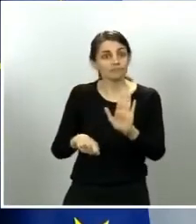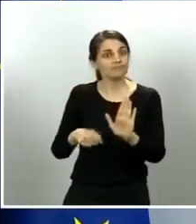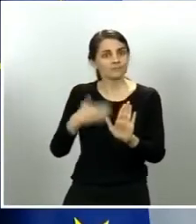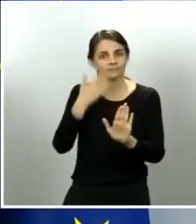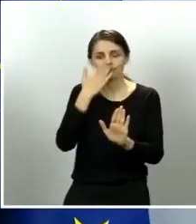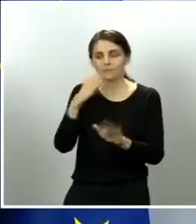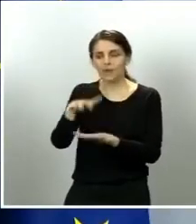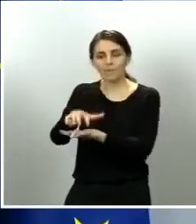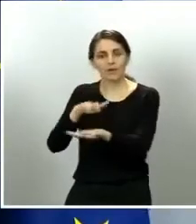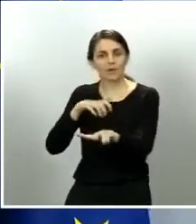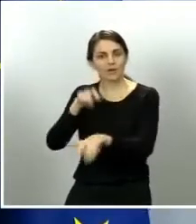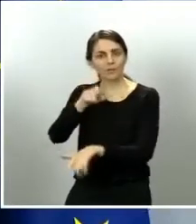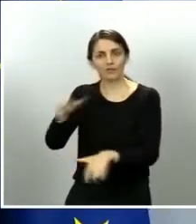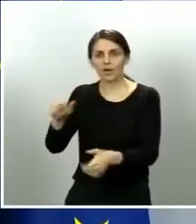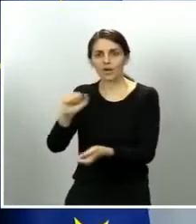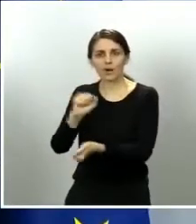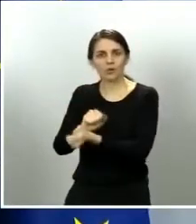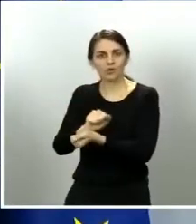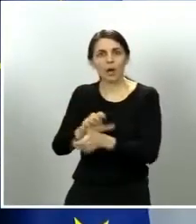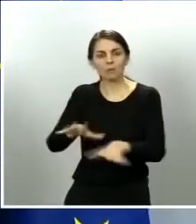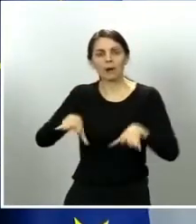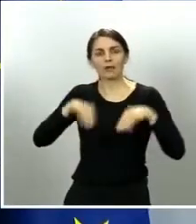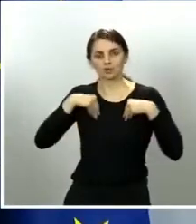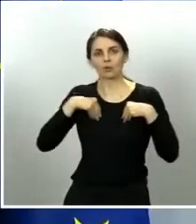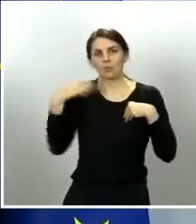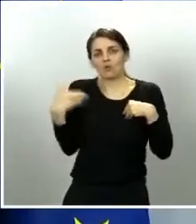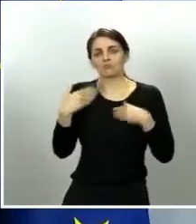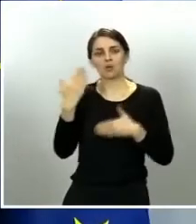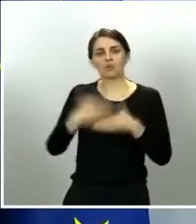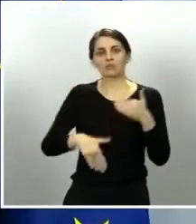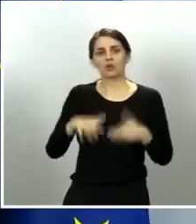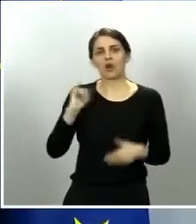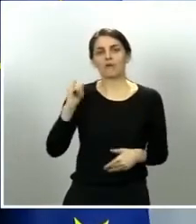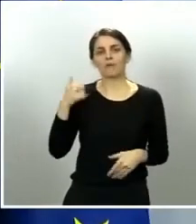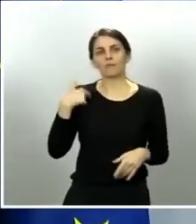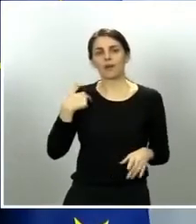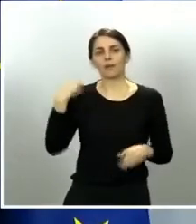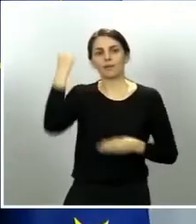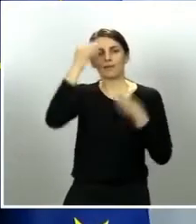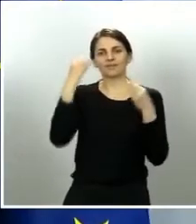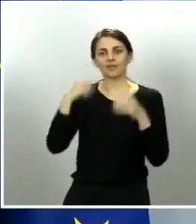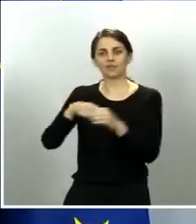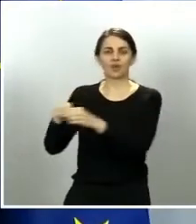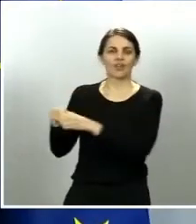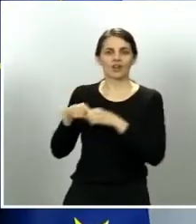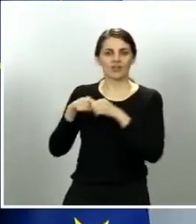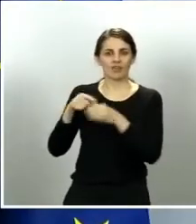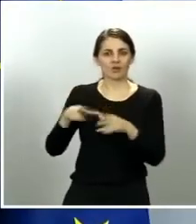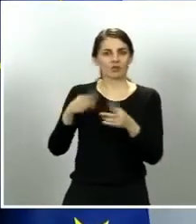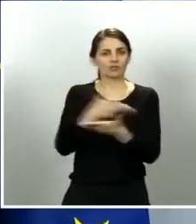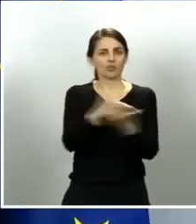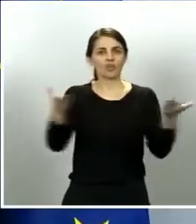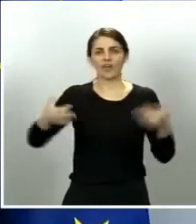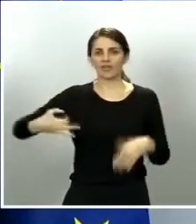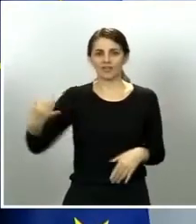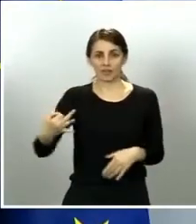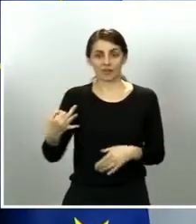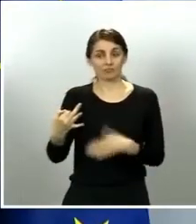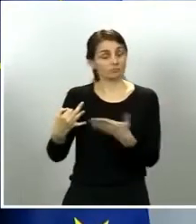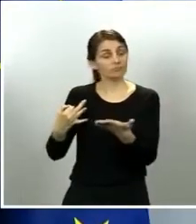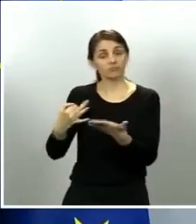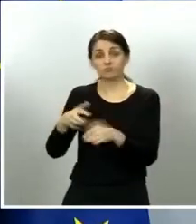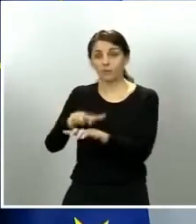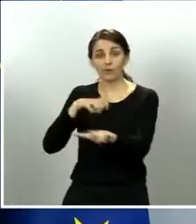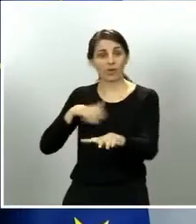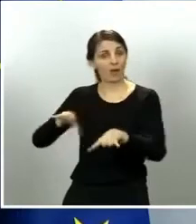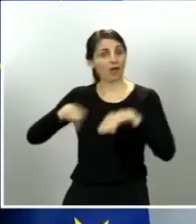esa limitación con toda la solidaridad hacia el conjunto de la sociedad, hacia el conjunto de todos nosotros.